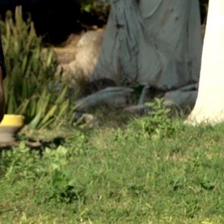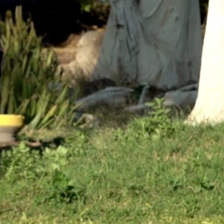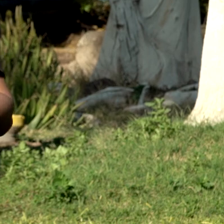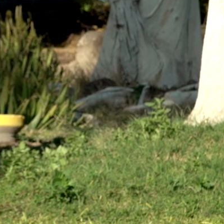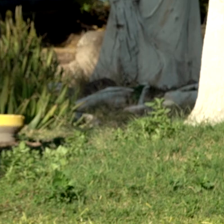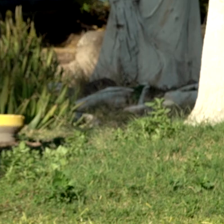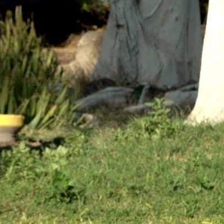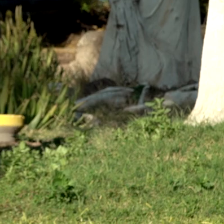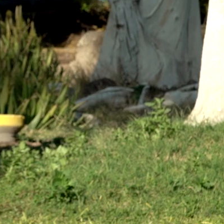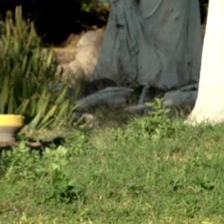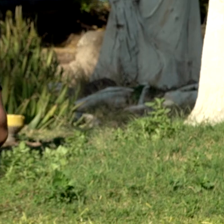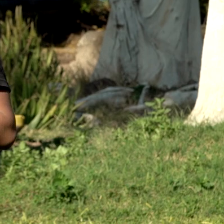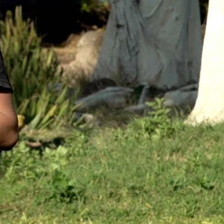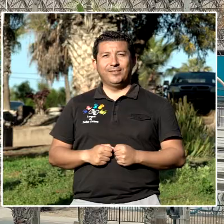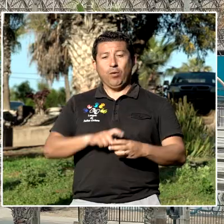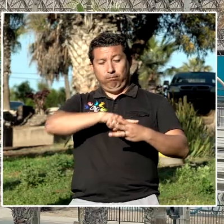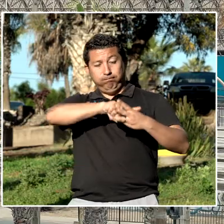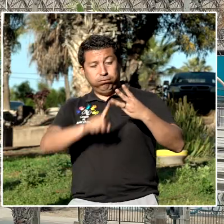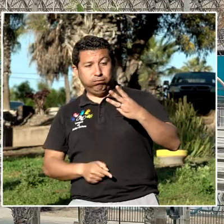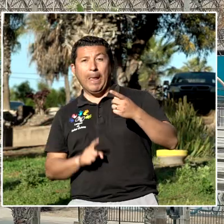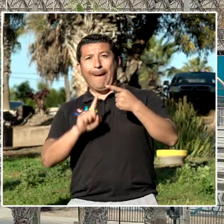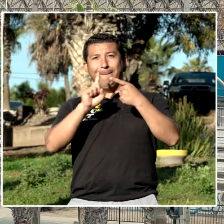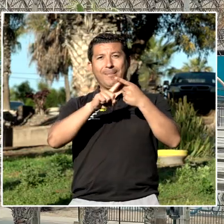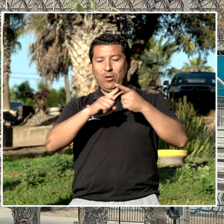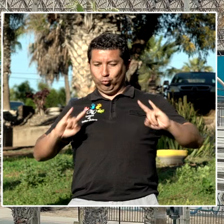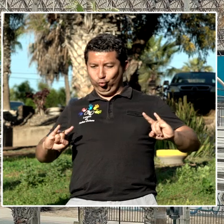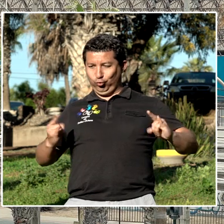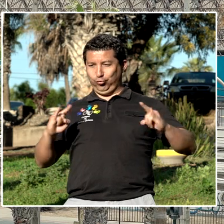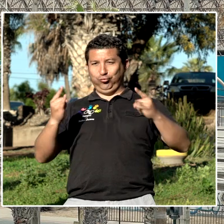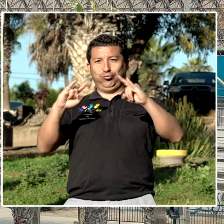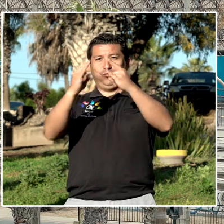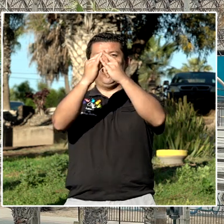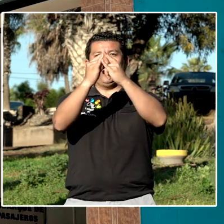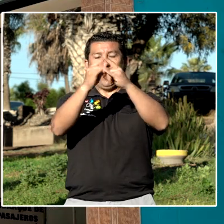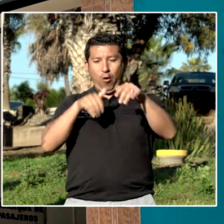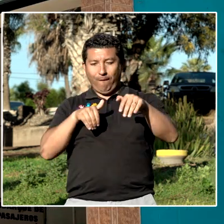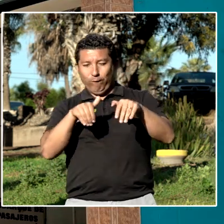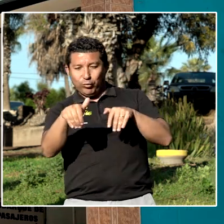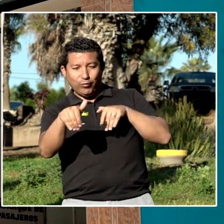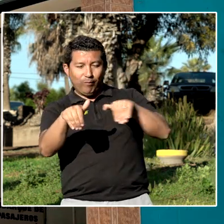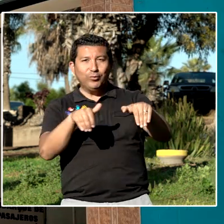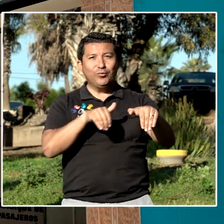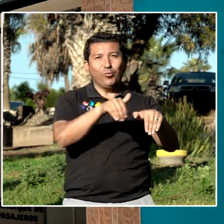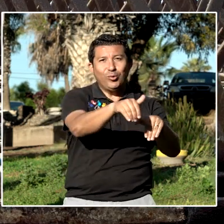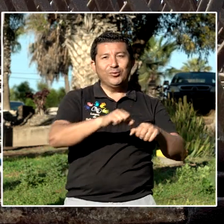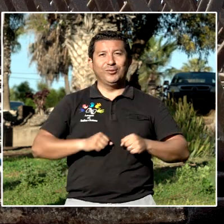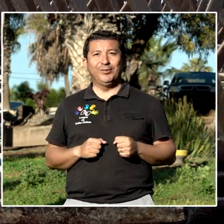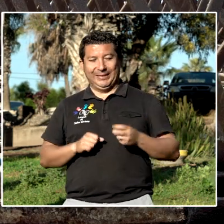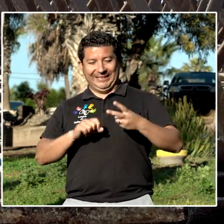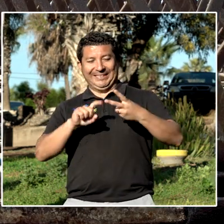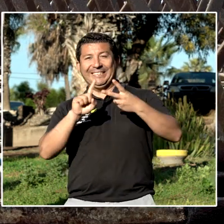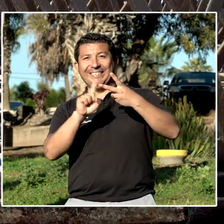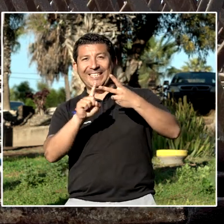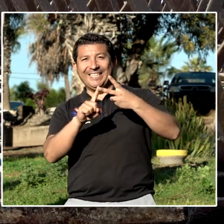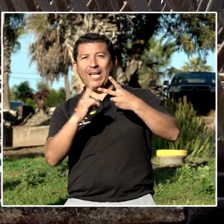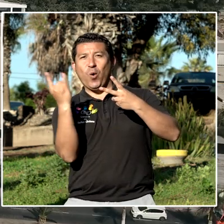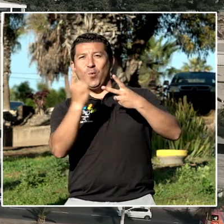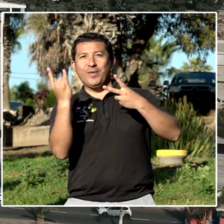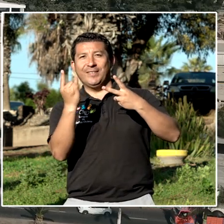preocupación para la Junta de Adelanto, destacando el terminal de buses con su forma piramidal